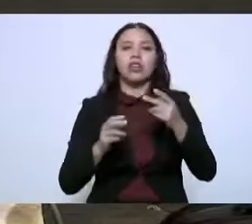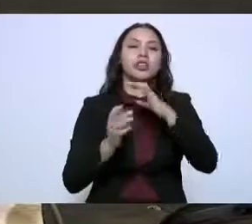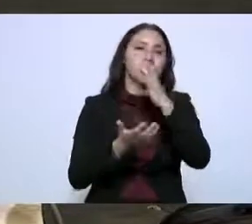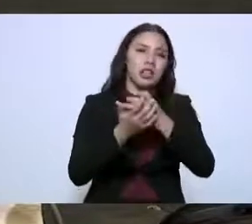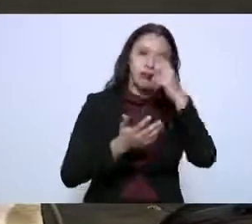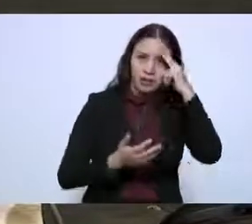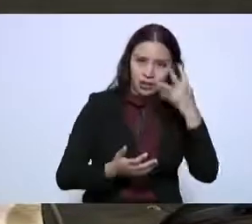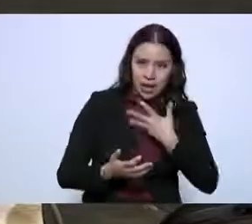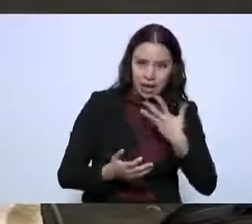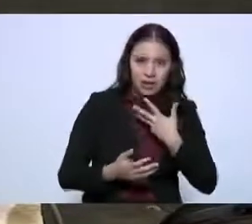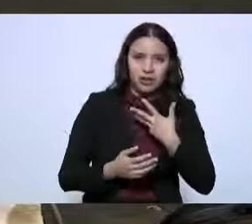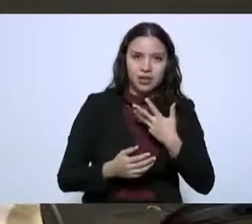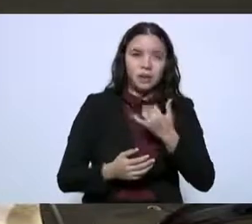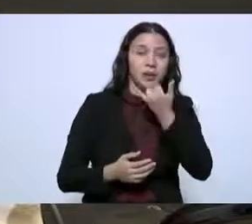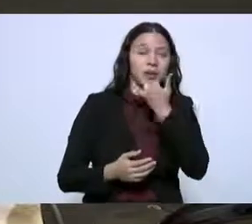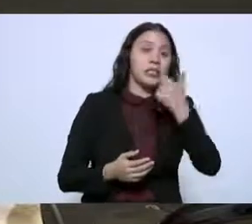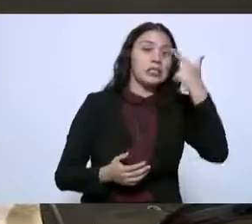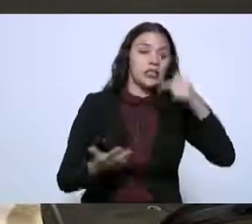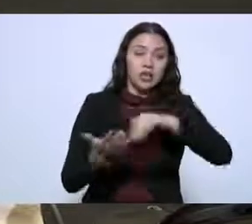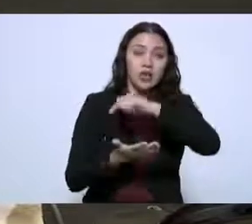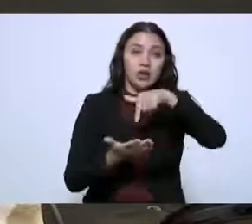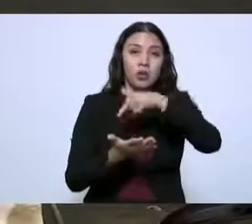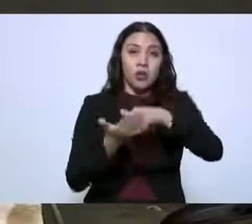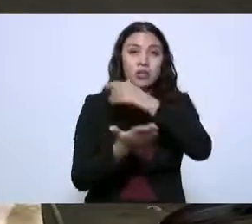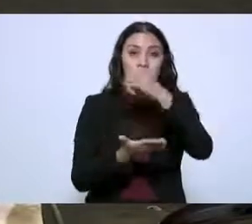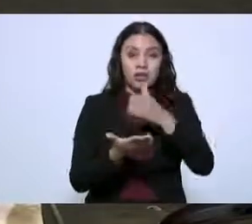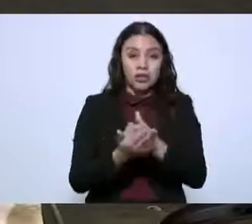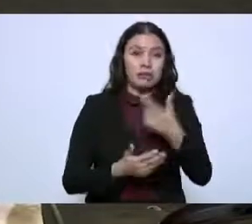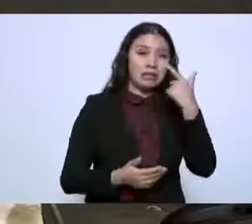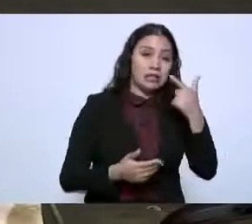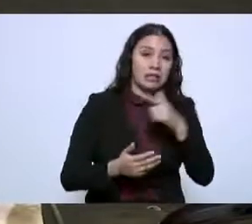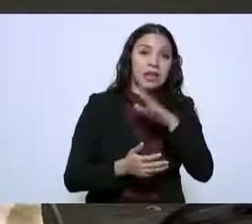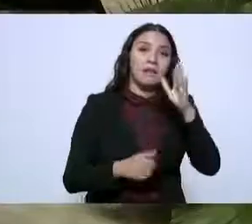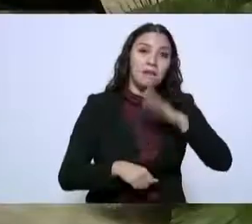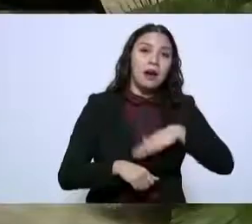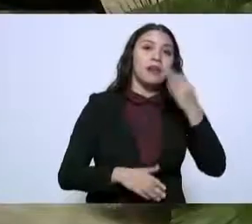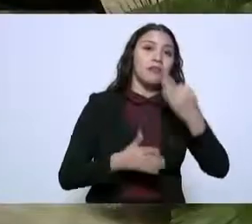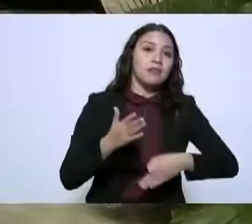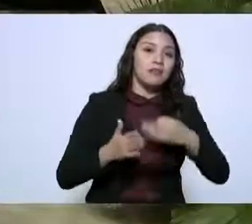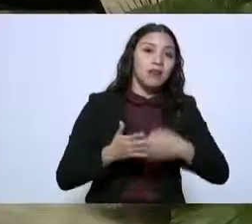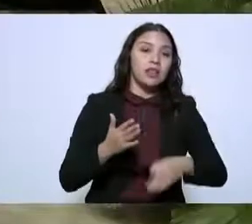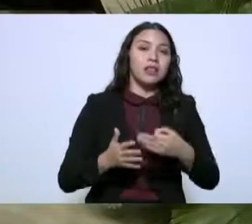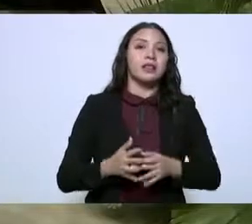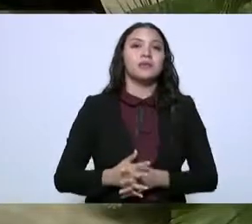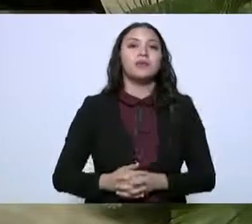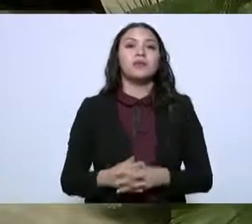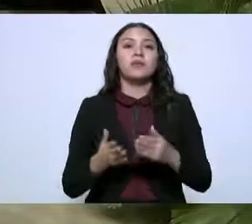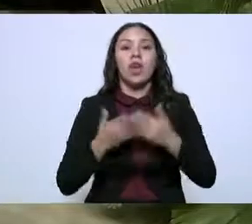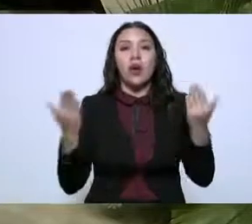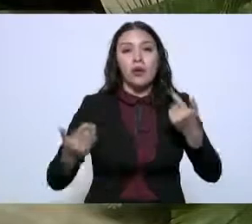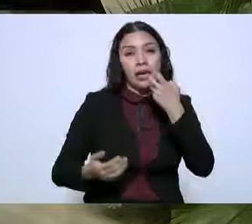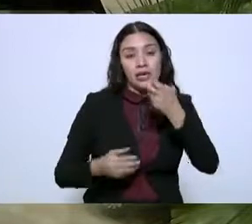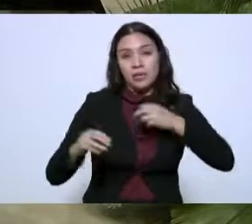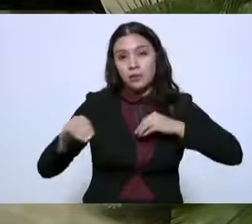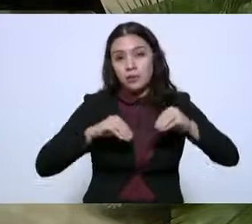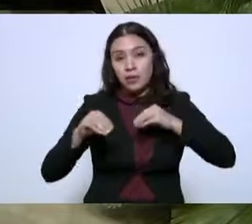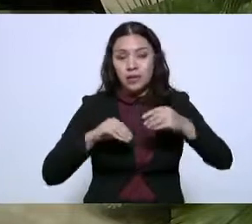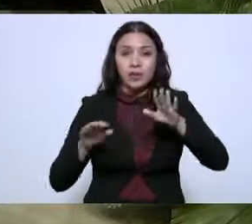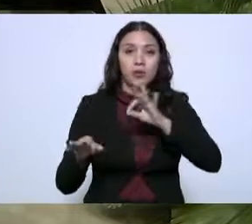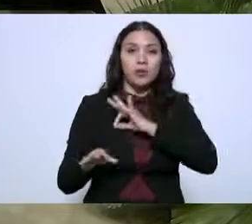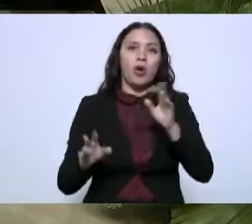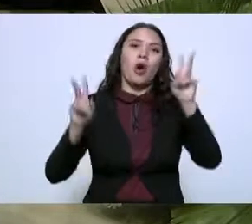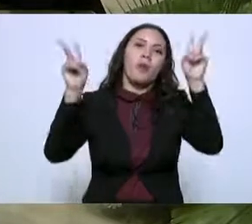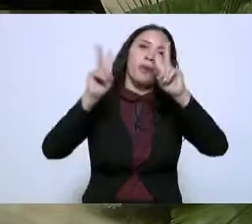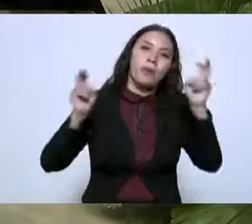Victoria son perdón siete municipios con diez semilleros creativos este movimiento y esta revolución